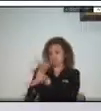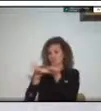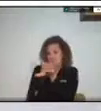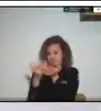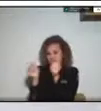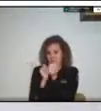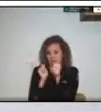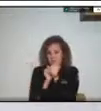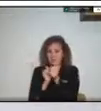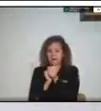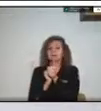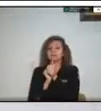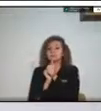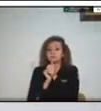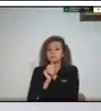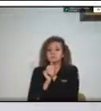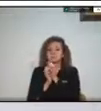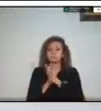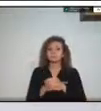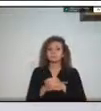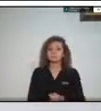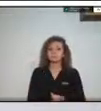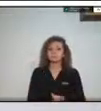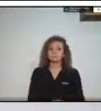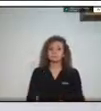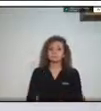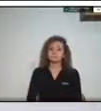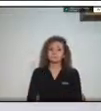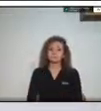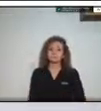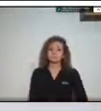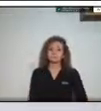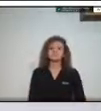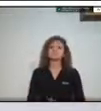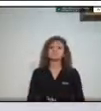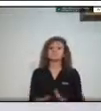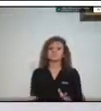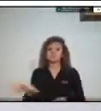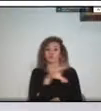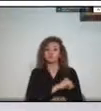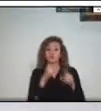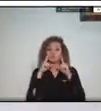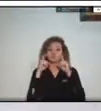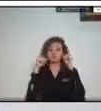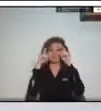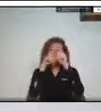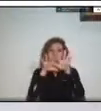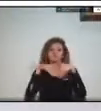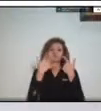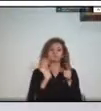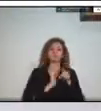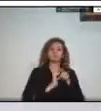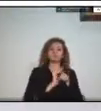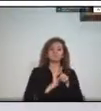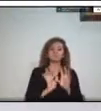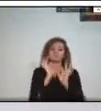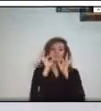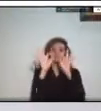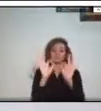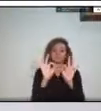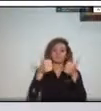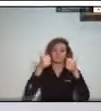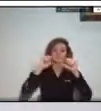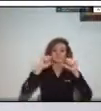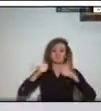en esta sala es precisamente que reflexionemos conjuntamente sobre la efectividad de este instrumento de planificación denominado